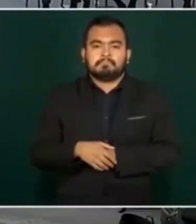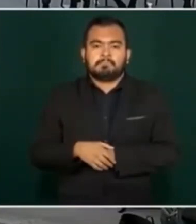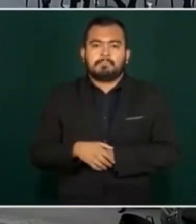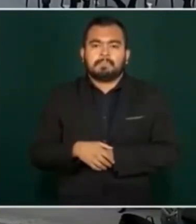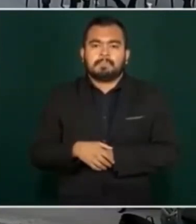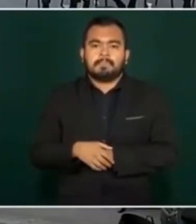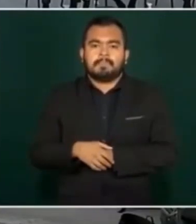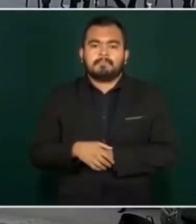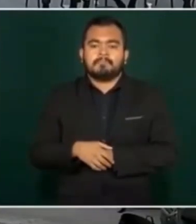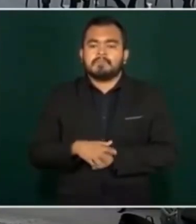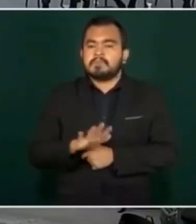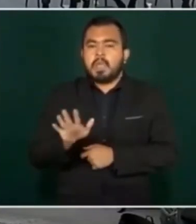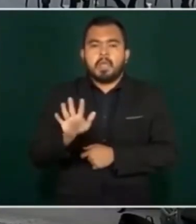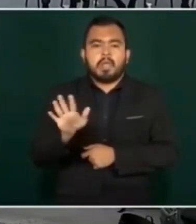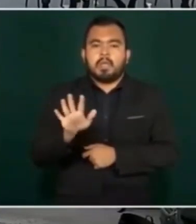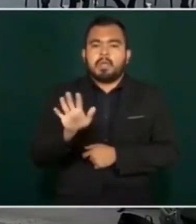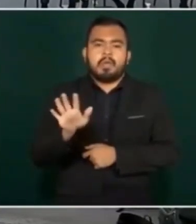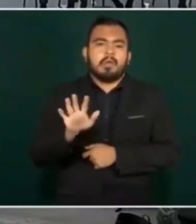Ya.